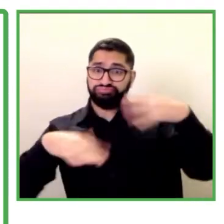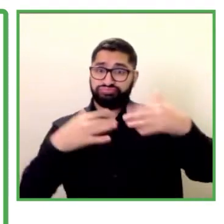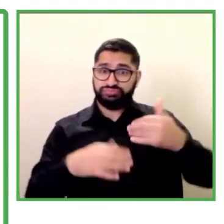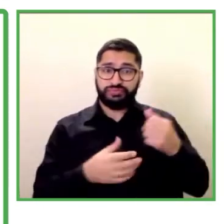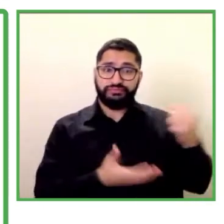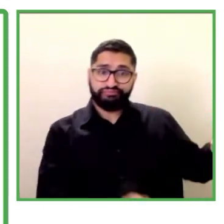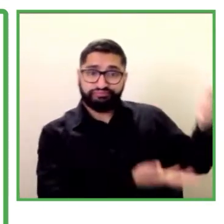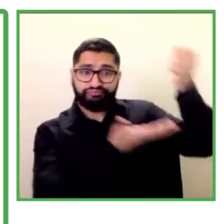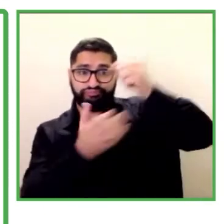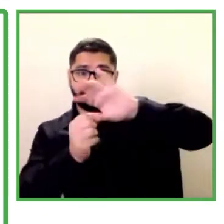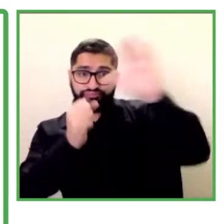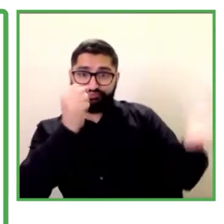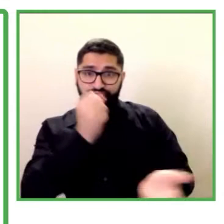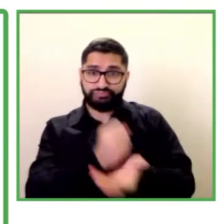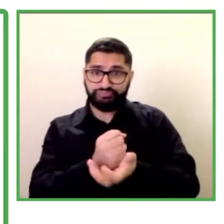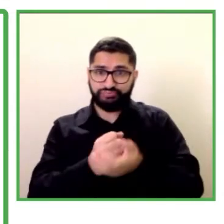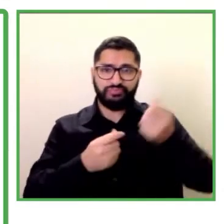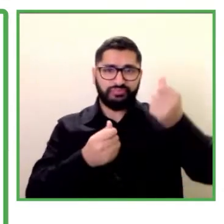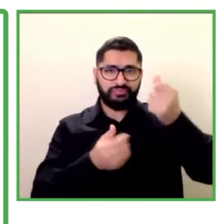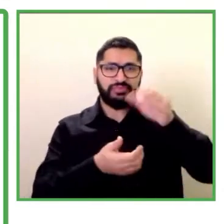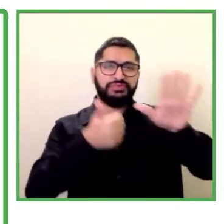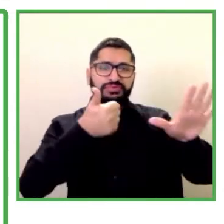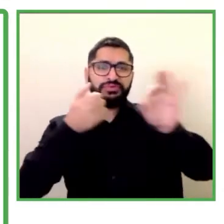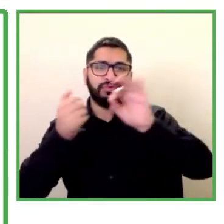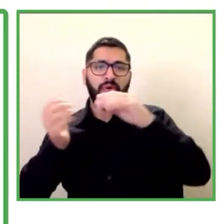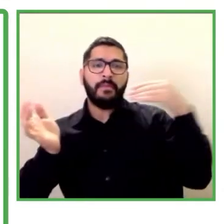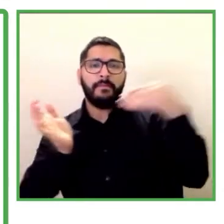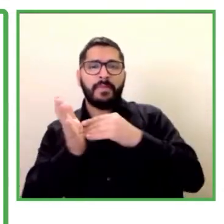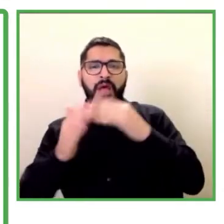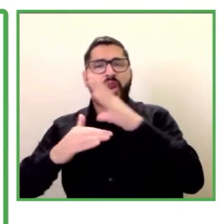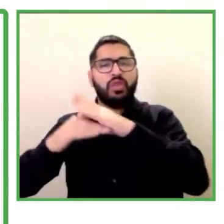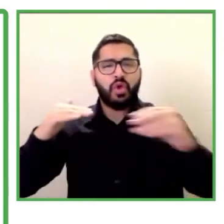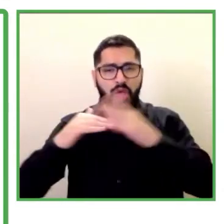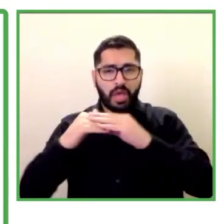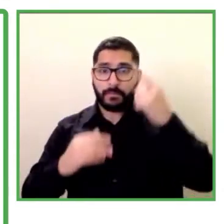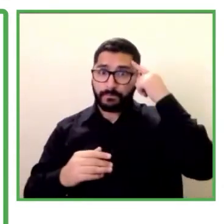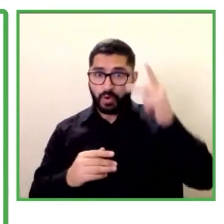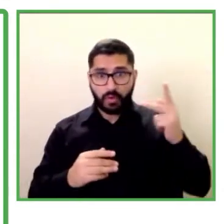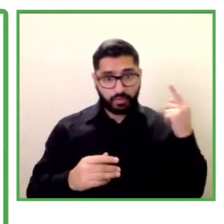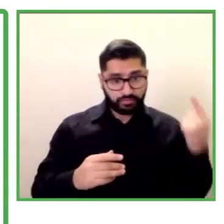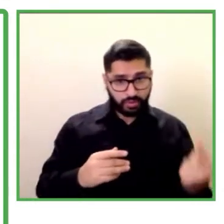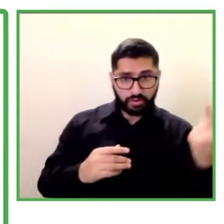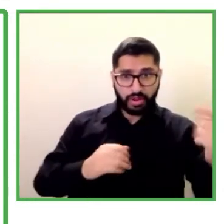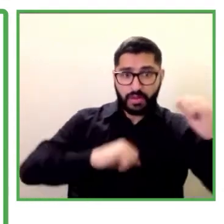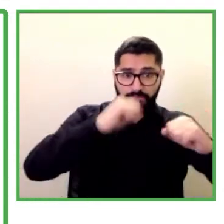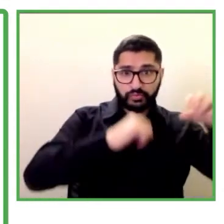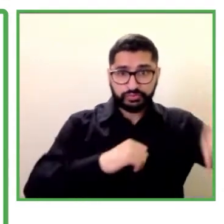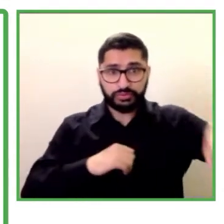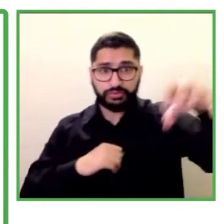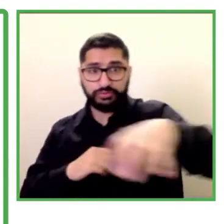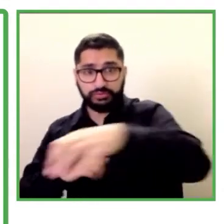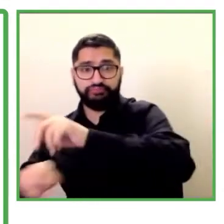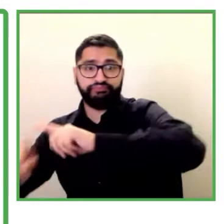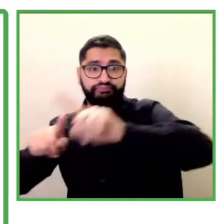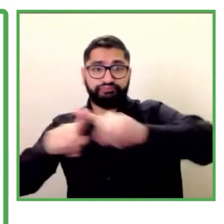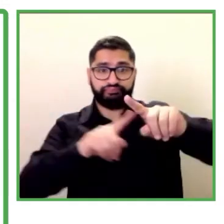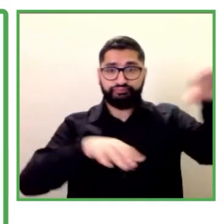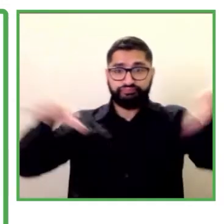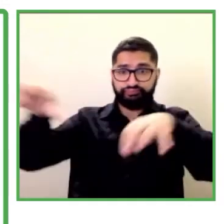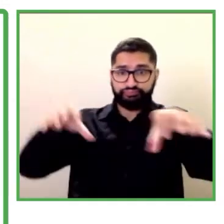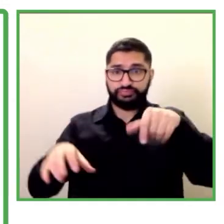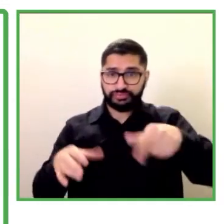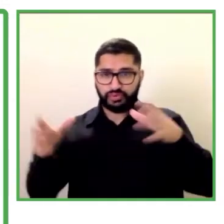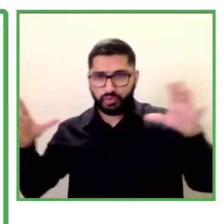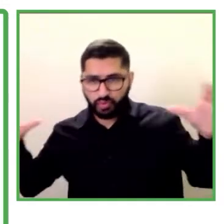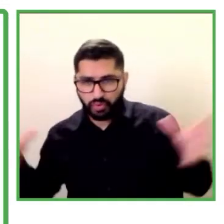anuales por cada una de nuestras empresas que van directamente a la gestión y ejecución de las iniciativas es un equipo liviano el que se hace cargo de esto lo cual permite y